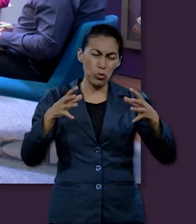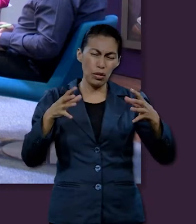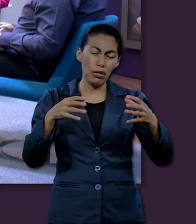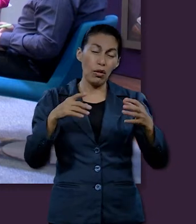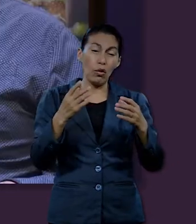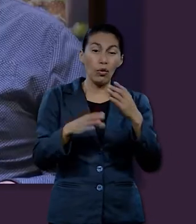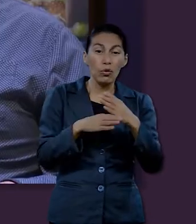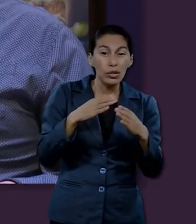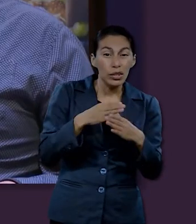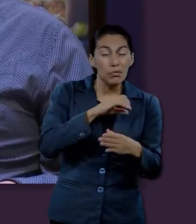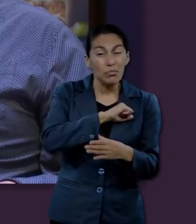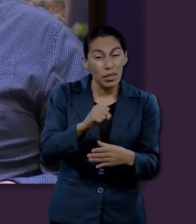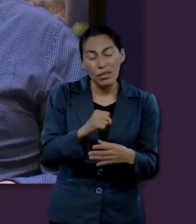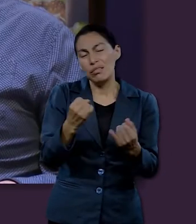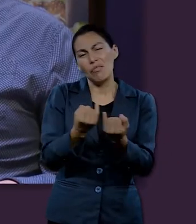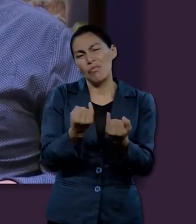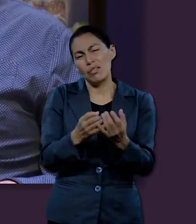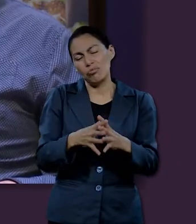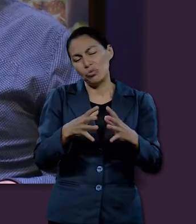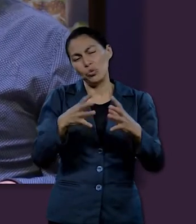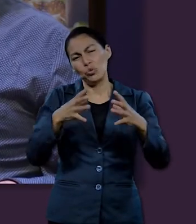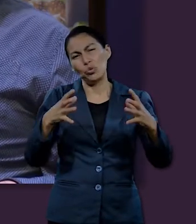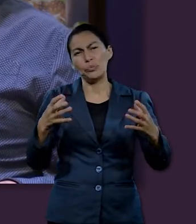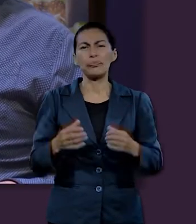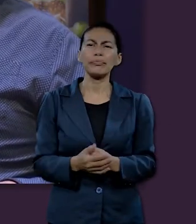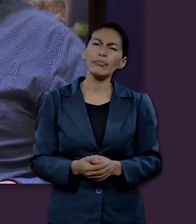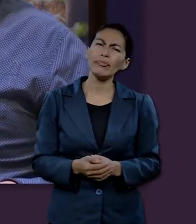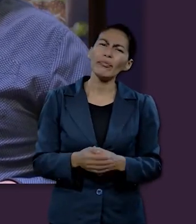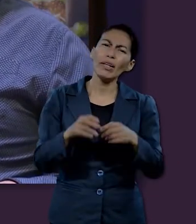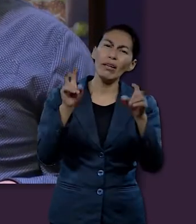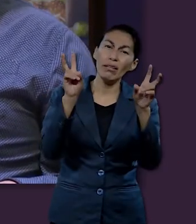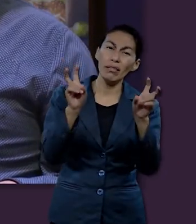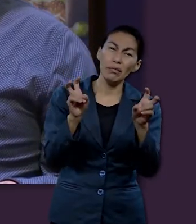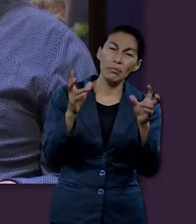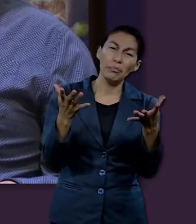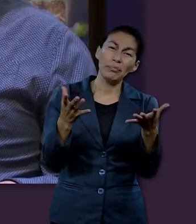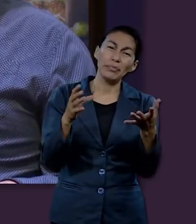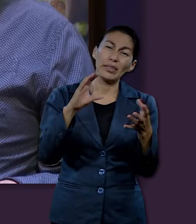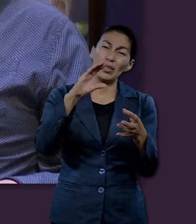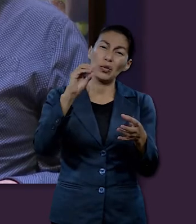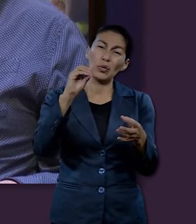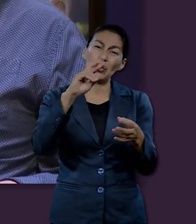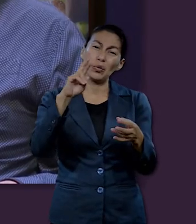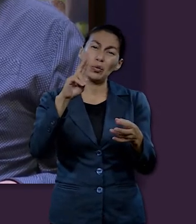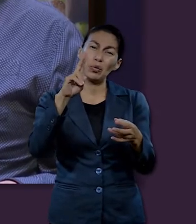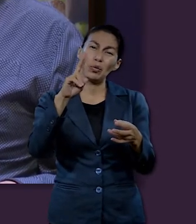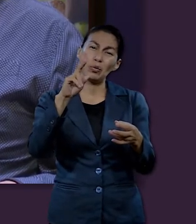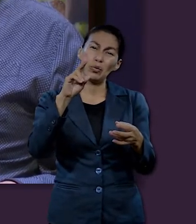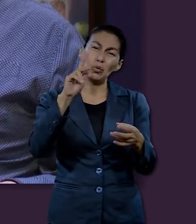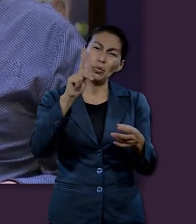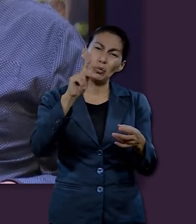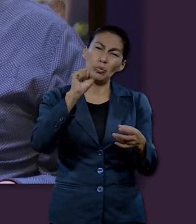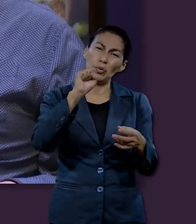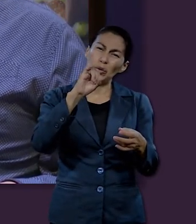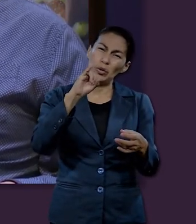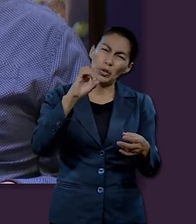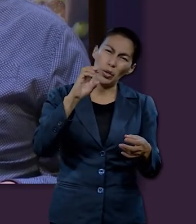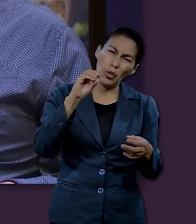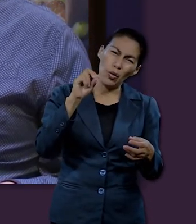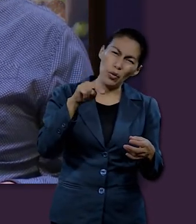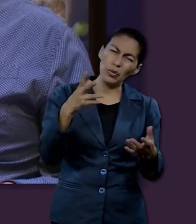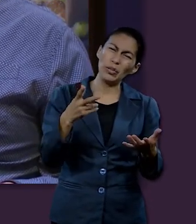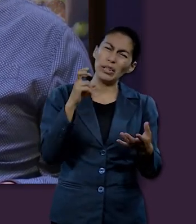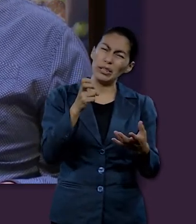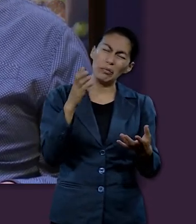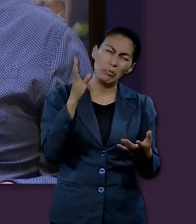cosas negativas. Y definitivamente también el tema de la corrupción ha sido uno de los temas que a nivel internacional